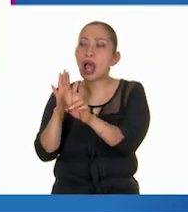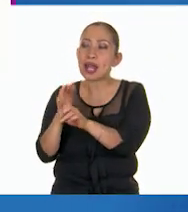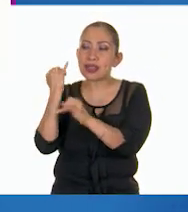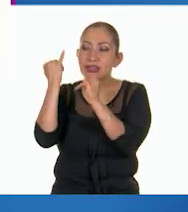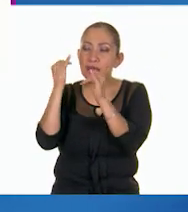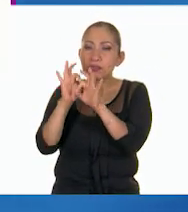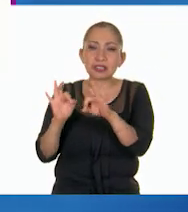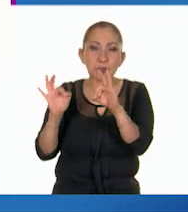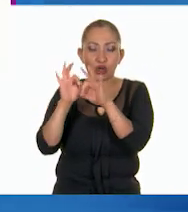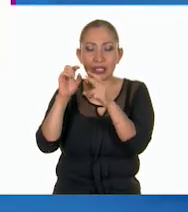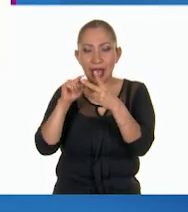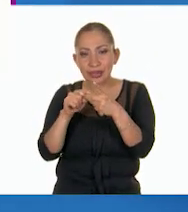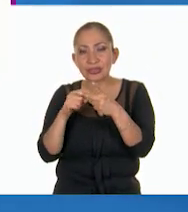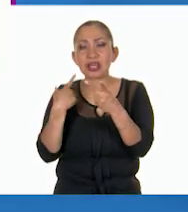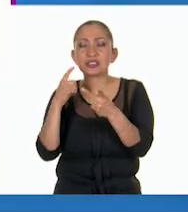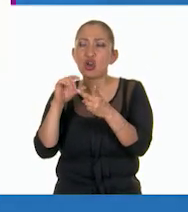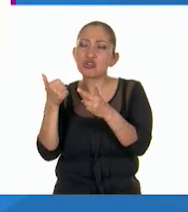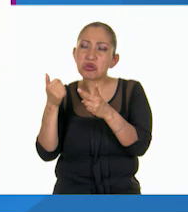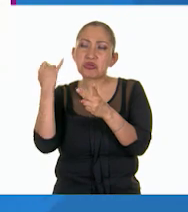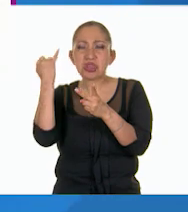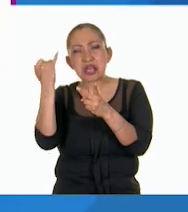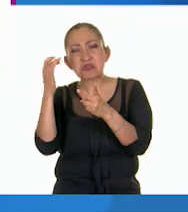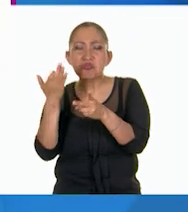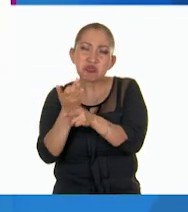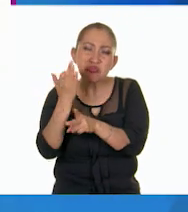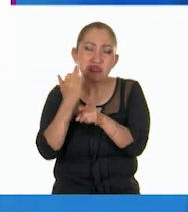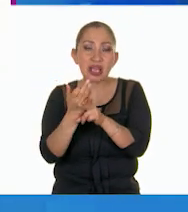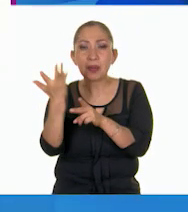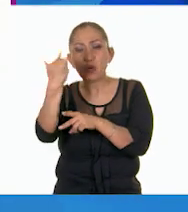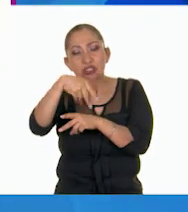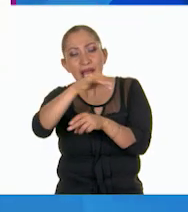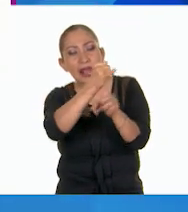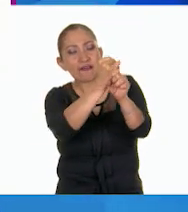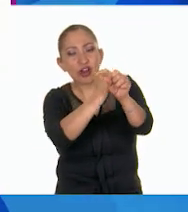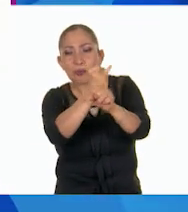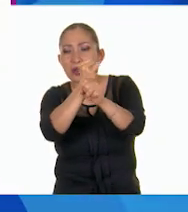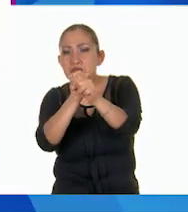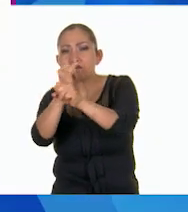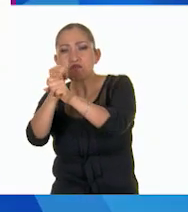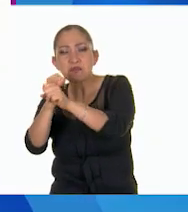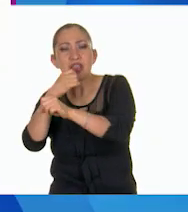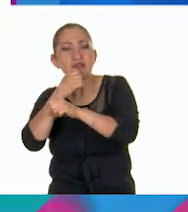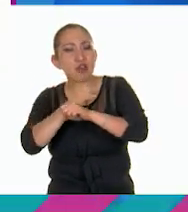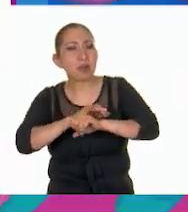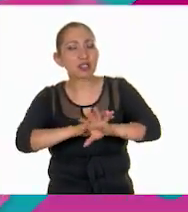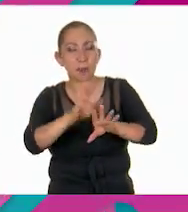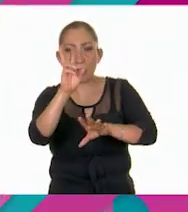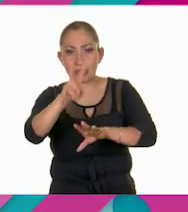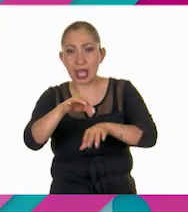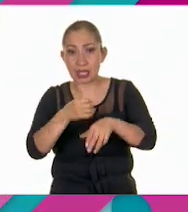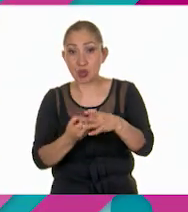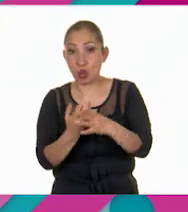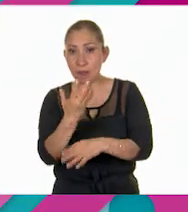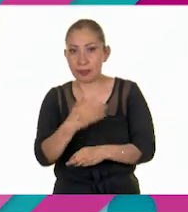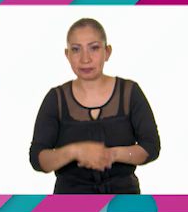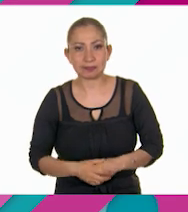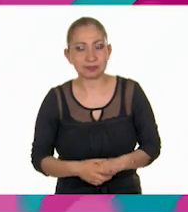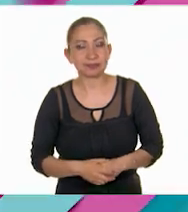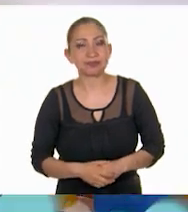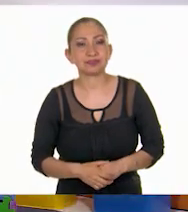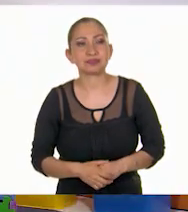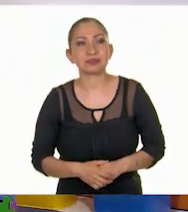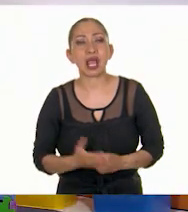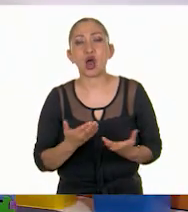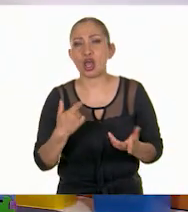ideas principales, las ideas secundarias y empezar a buscar información que sea veraz y actualizada. Ahora,